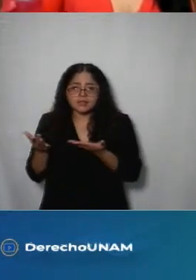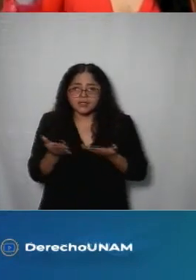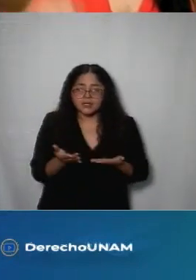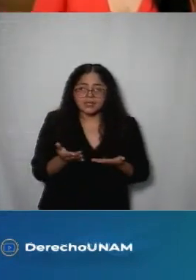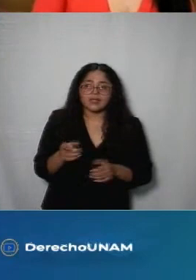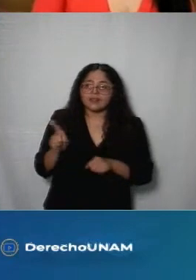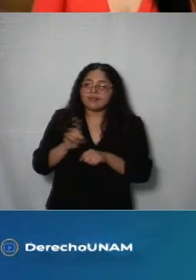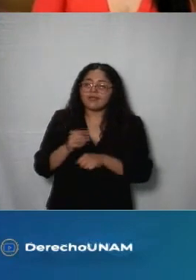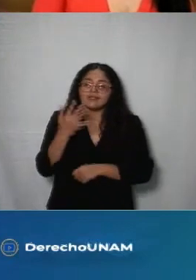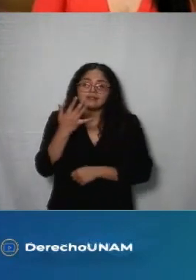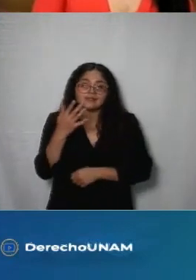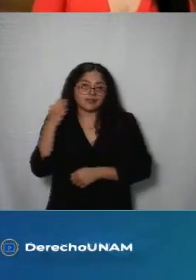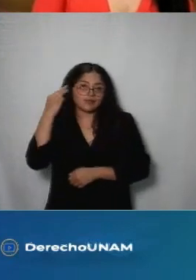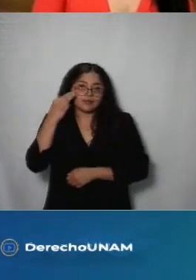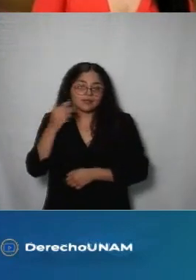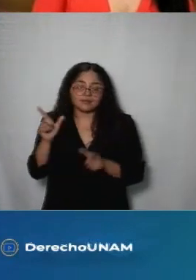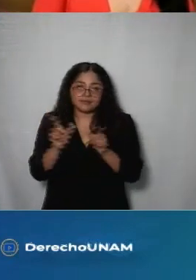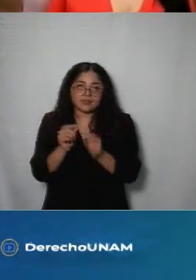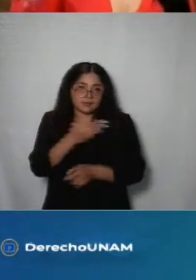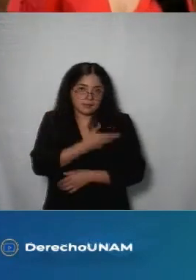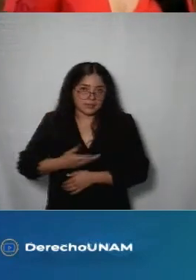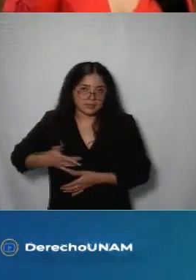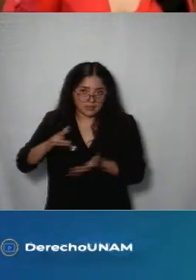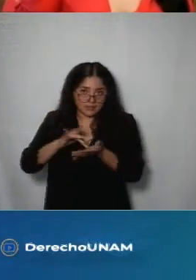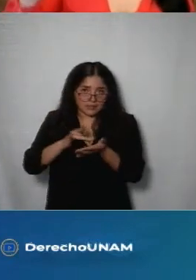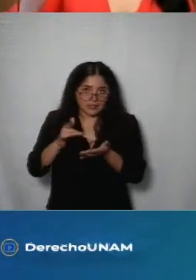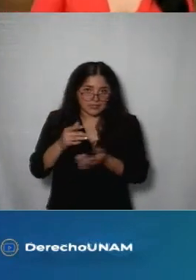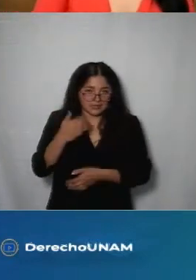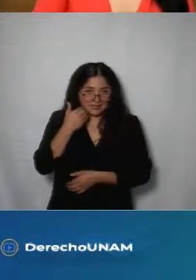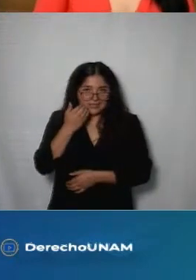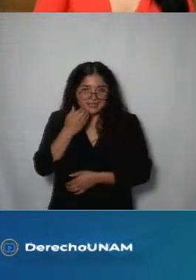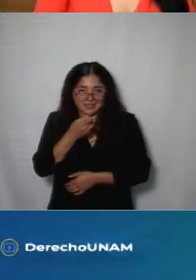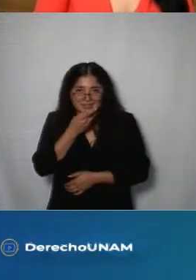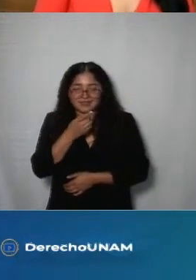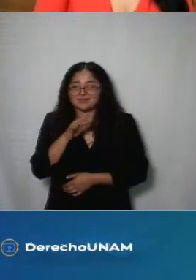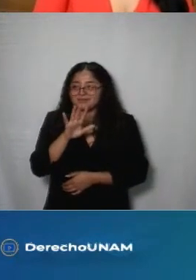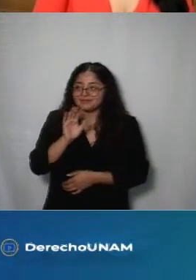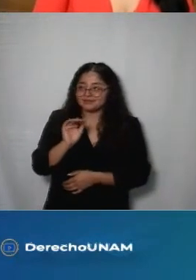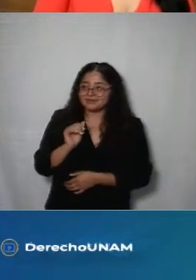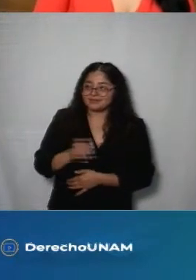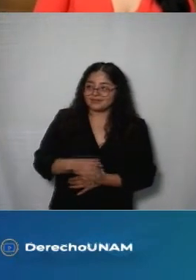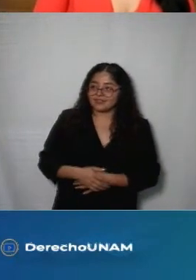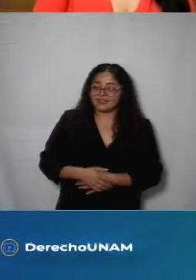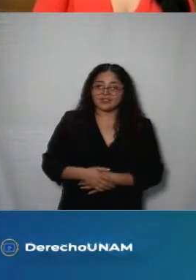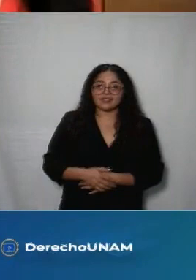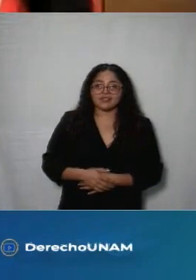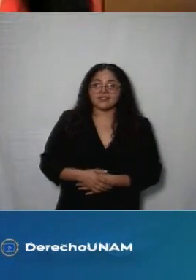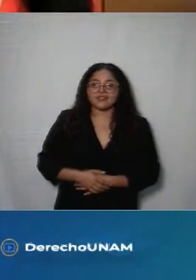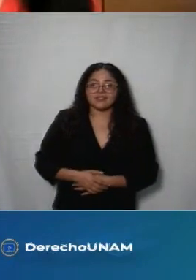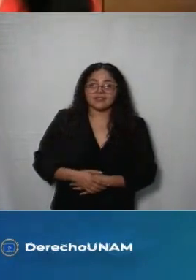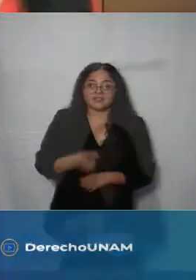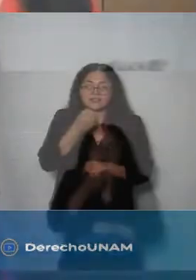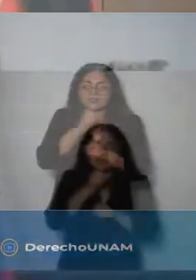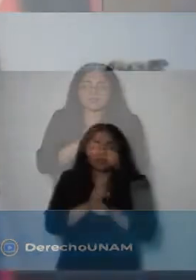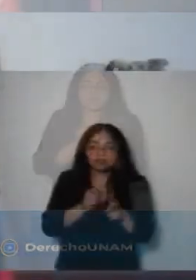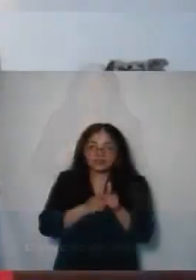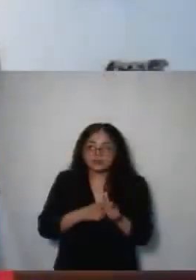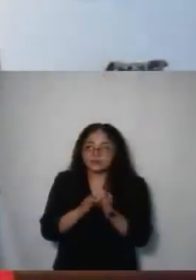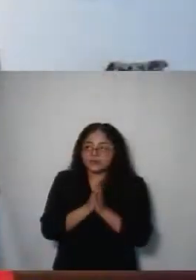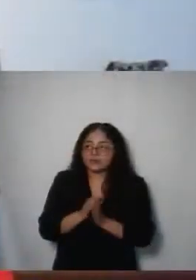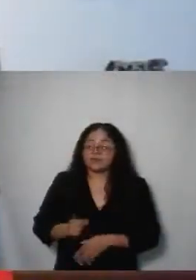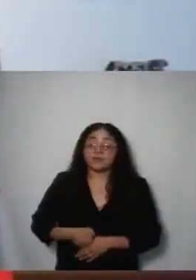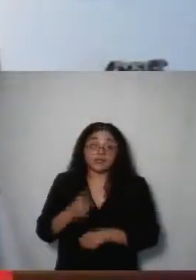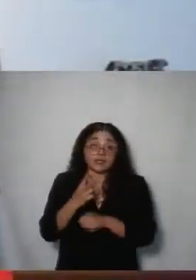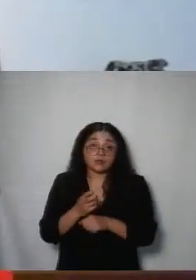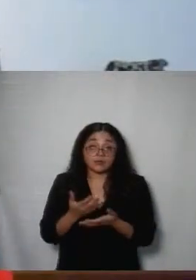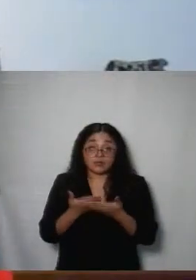5 de marzo eso sería cuanto presidente gracias y aprovecho para despedirme de todos a la distancia muchas gracias comisionada adelante secretaria en segundo